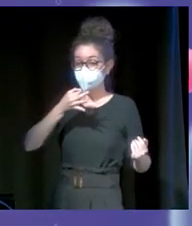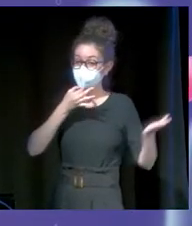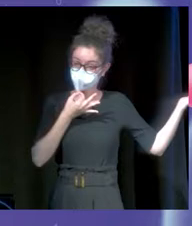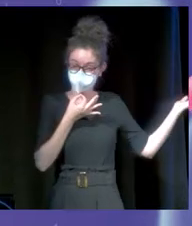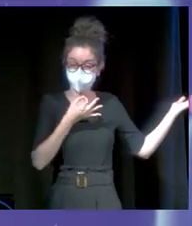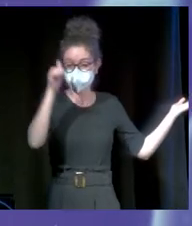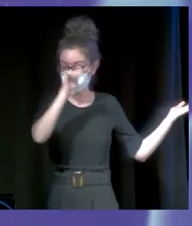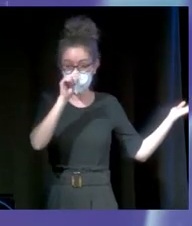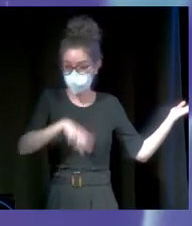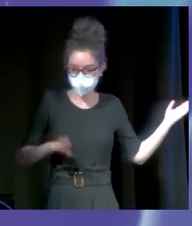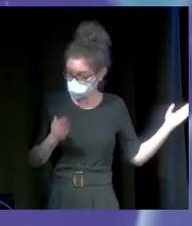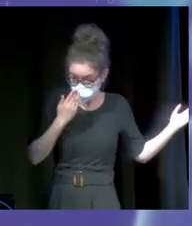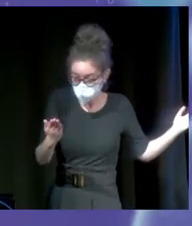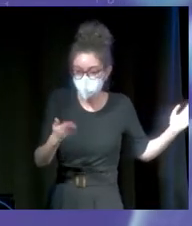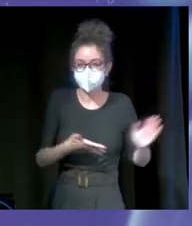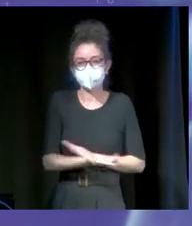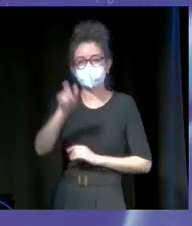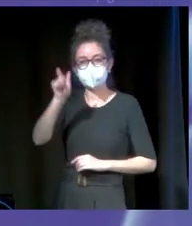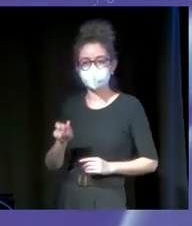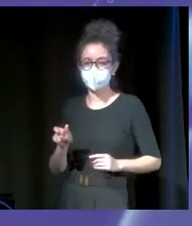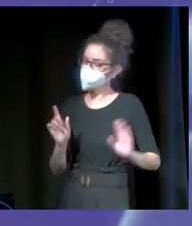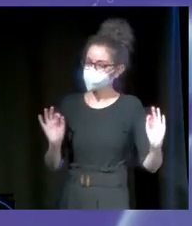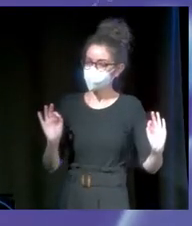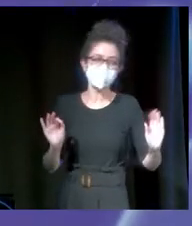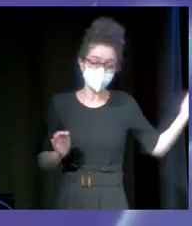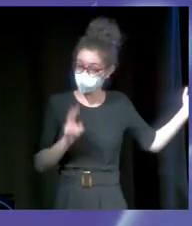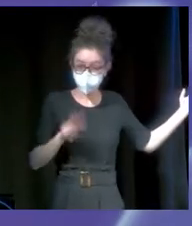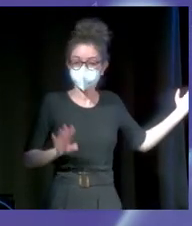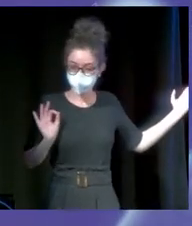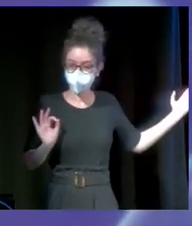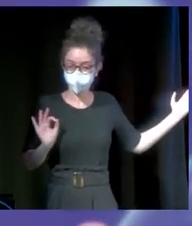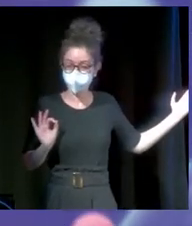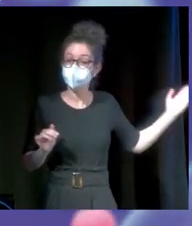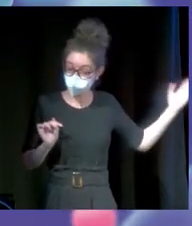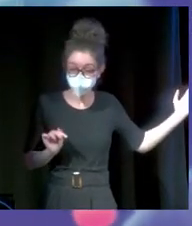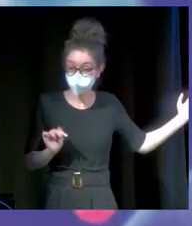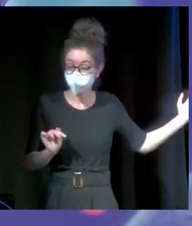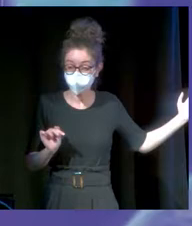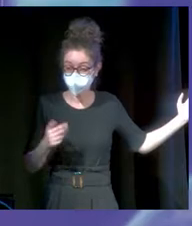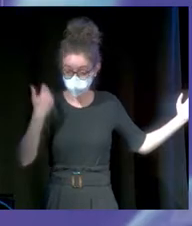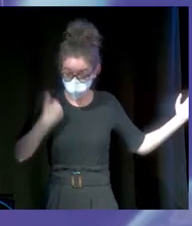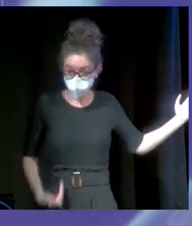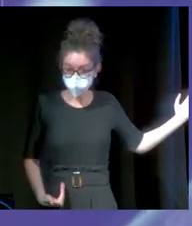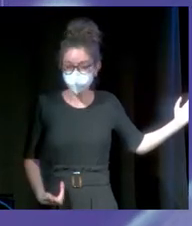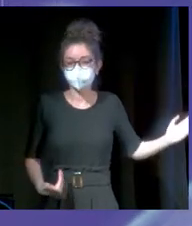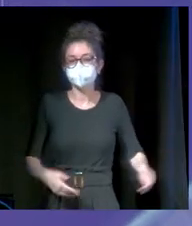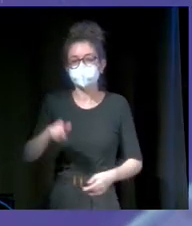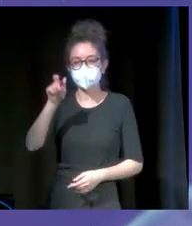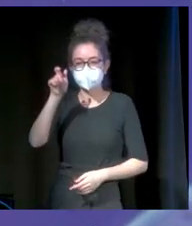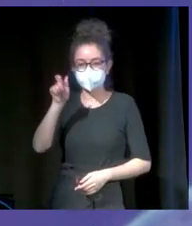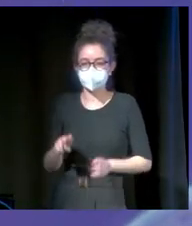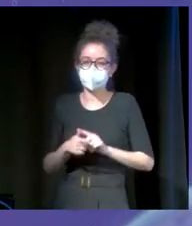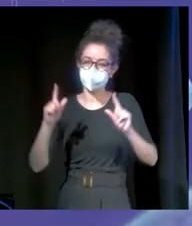Es ese, de verdad. O no quiero que penséis en un tío con una camisa. No, pensad en ese. Porque yo realmente soy ese chico. Soy ese cretino que se hacía